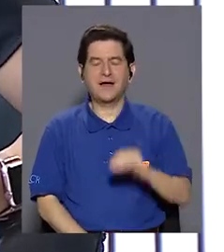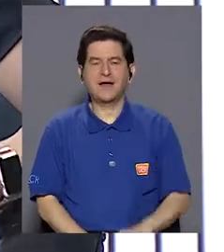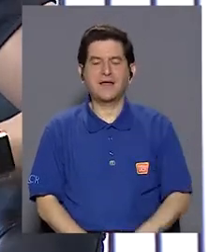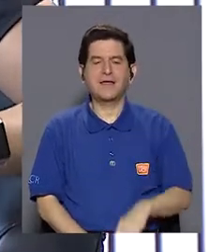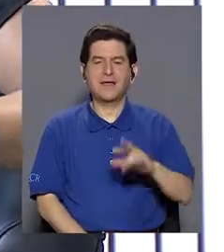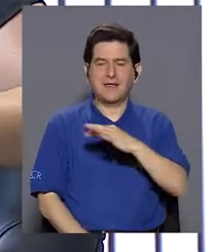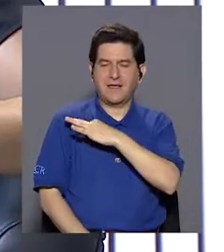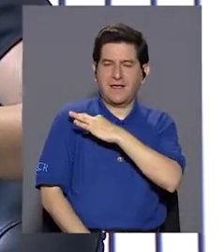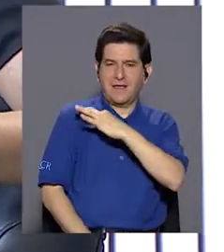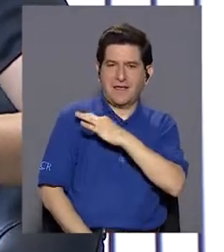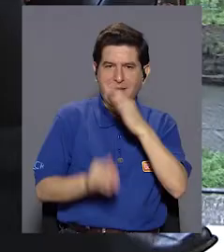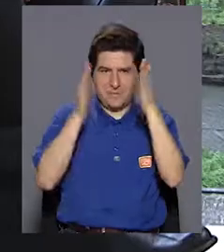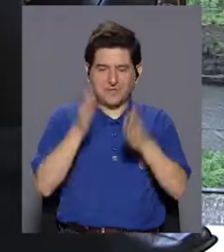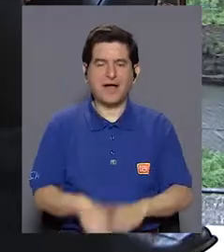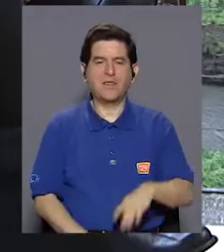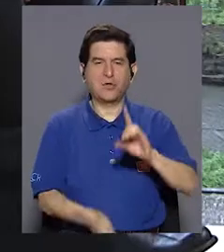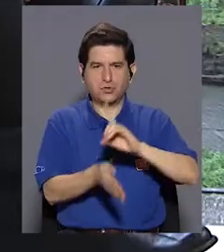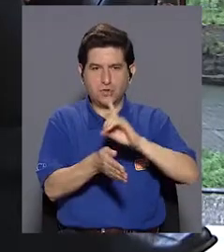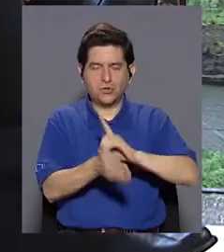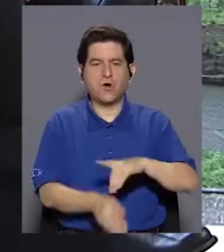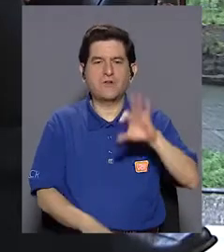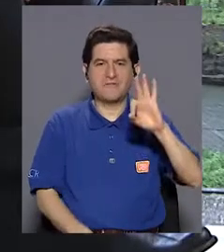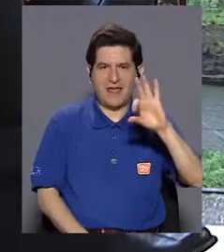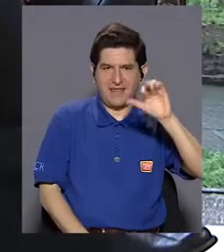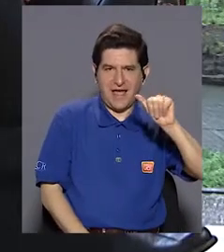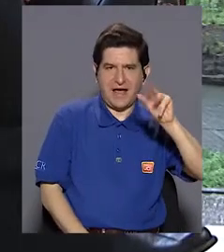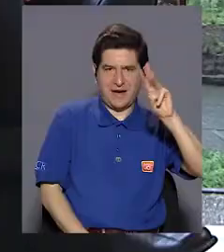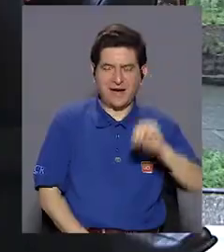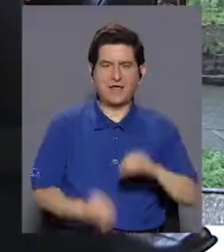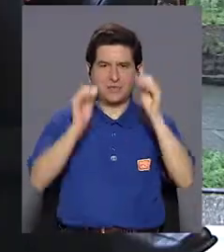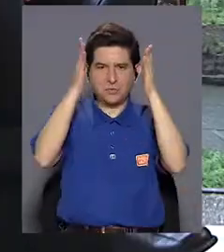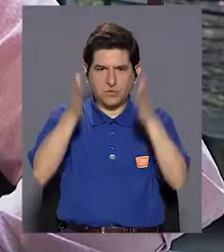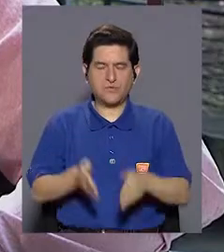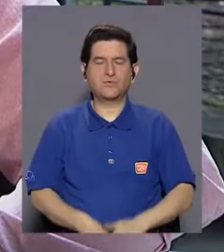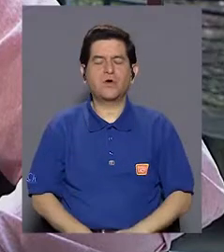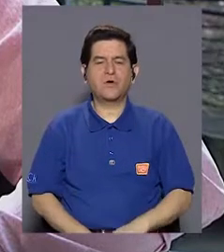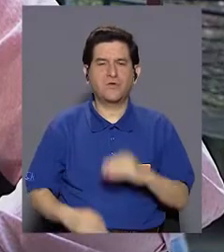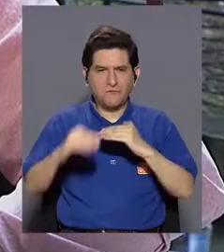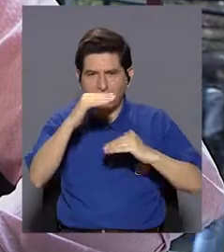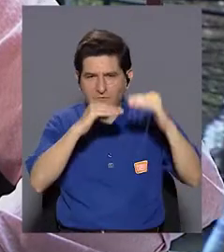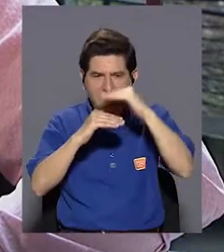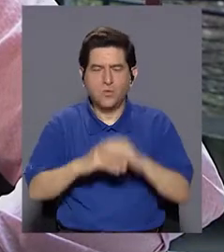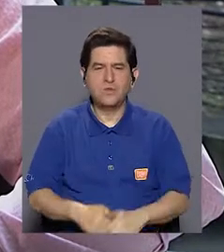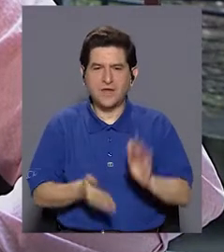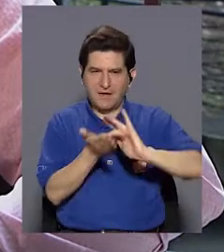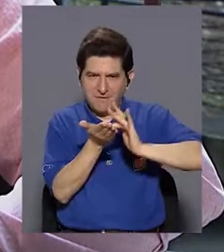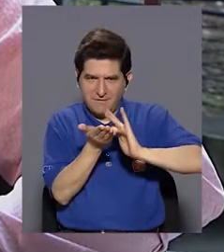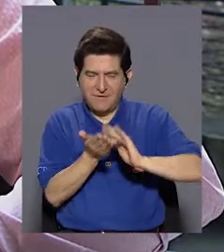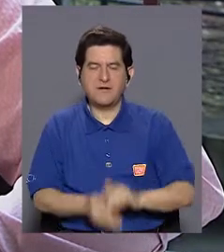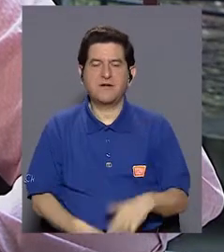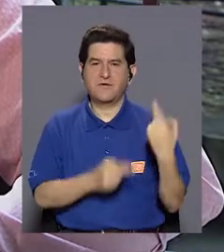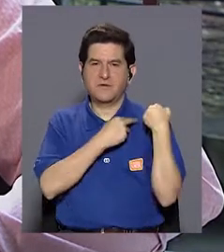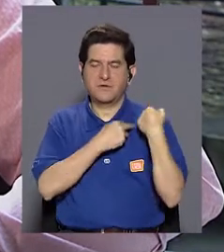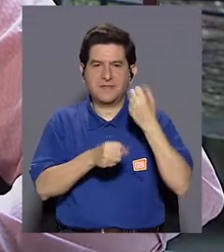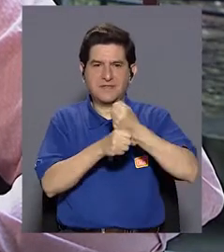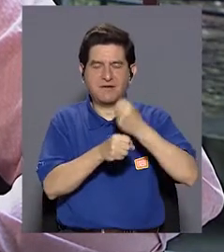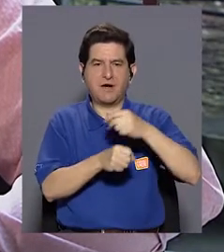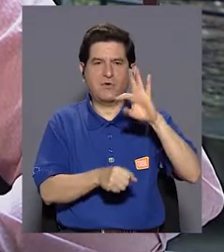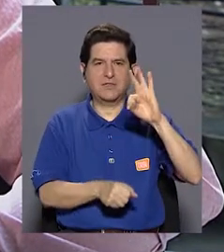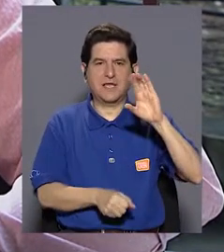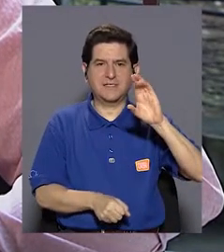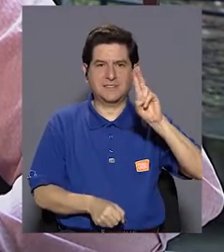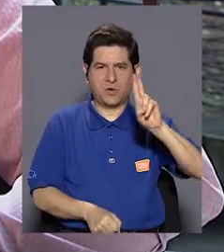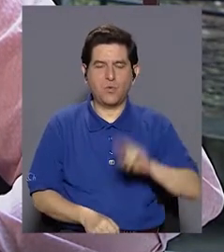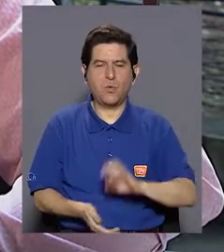nuestros invitados, el doctor Freddy Arias Mora, docente de la Facultad de Farmacia, encargado del trabajo comunal,